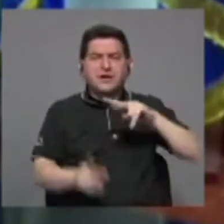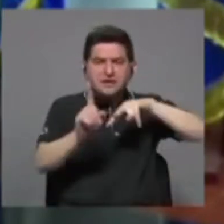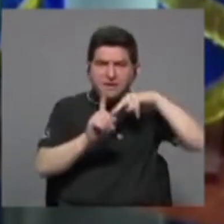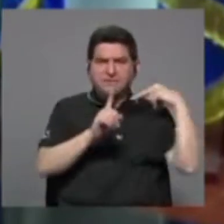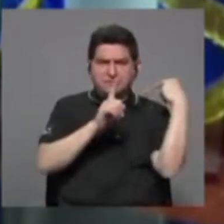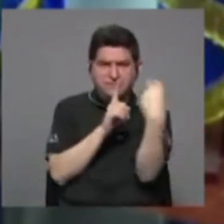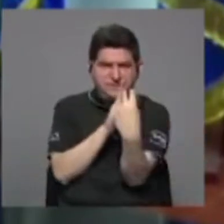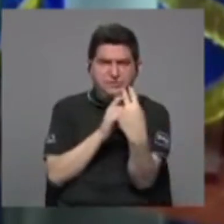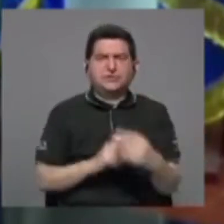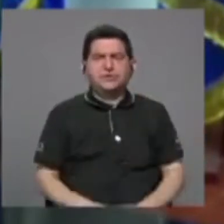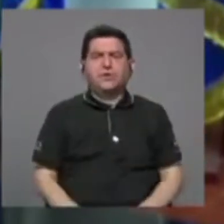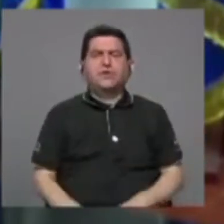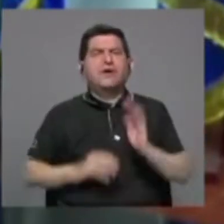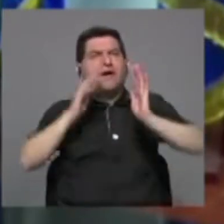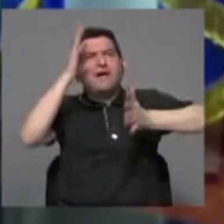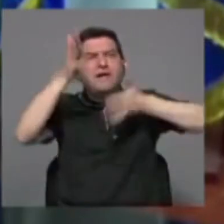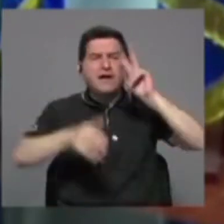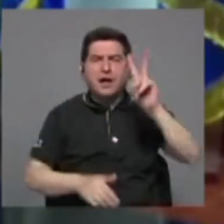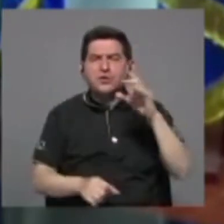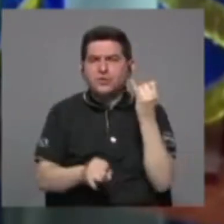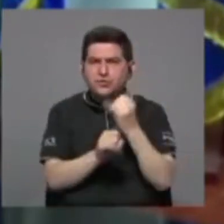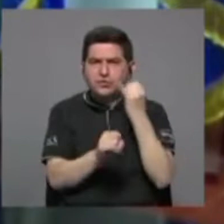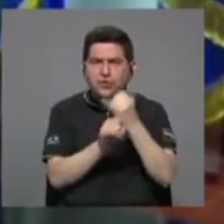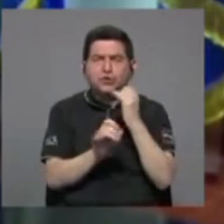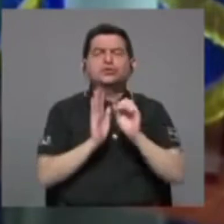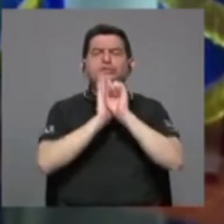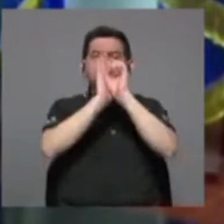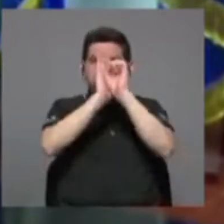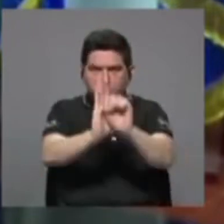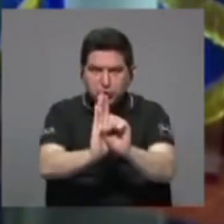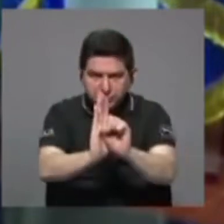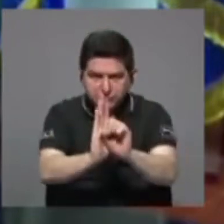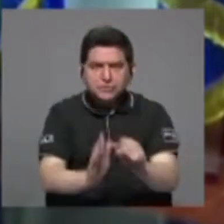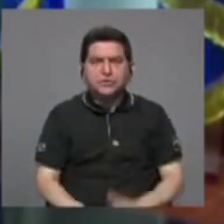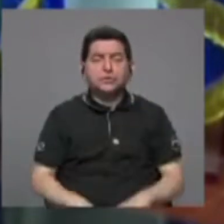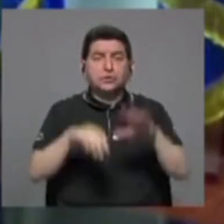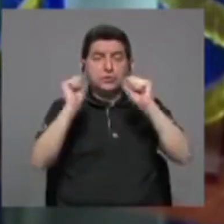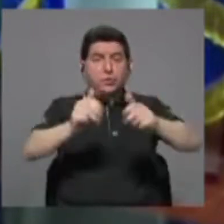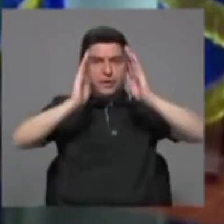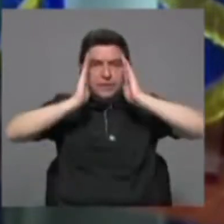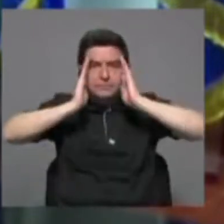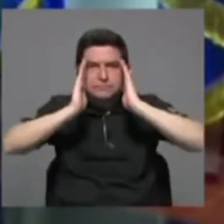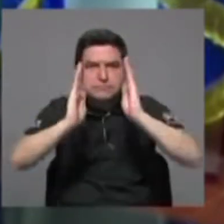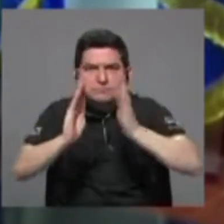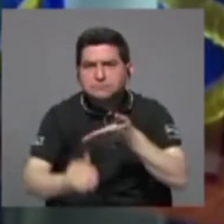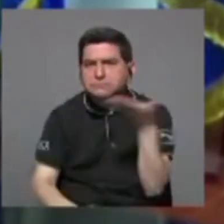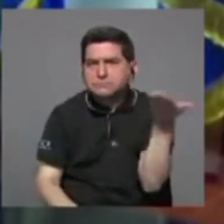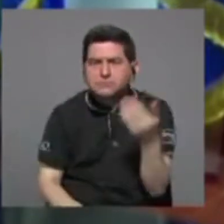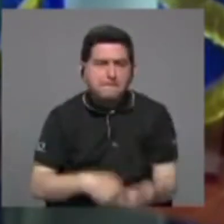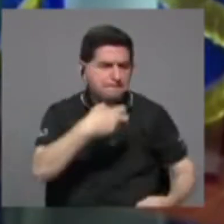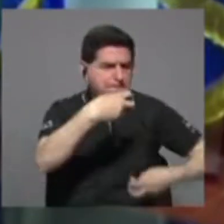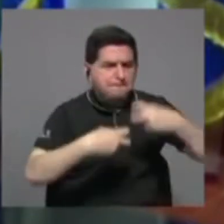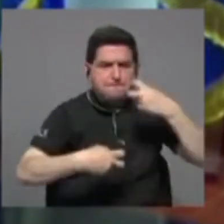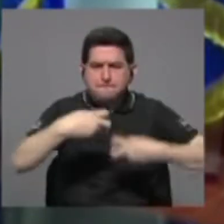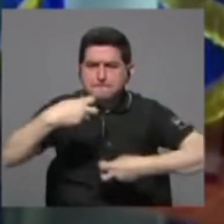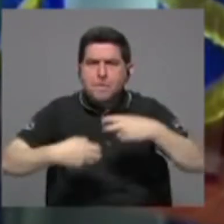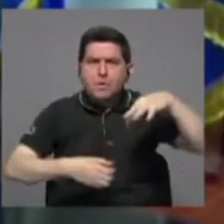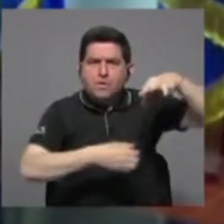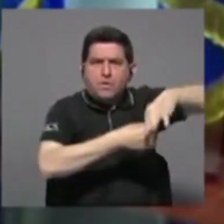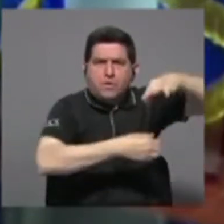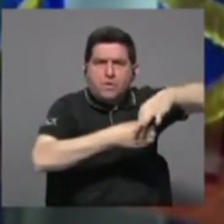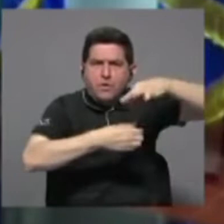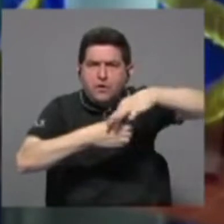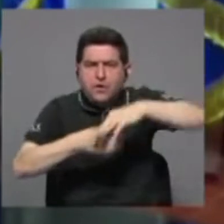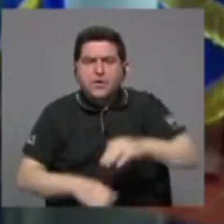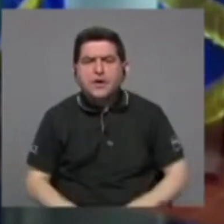de crear dos instituciones emblemáticos para responder a los problemas de agricultura y recursos